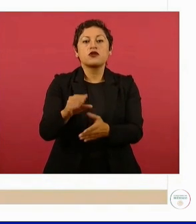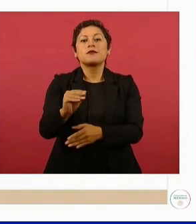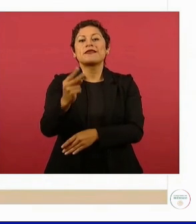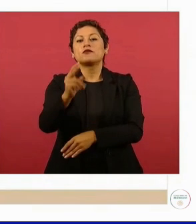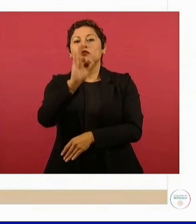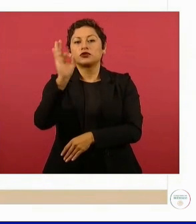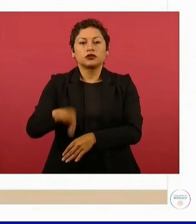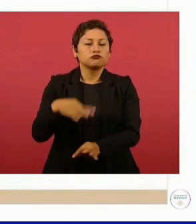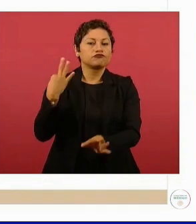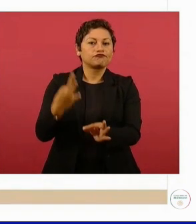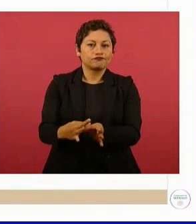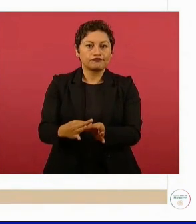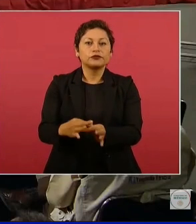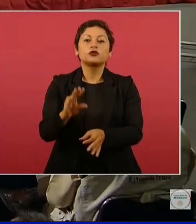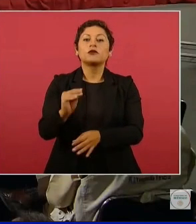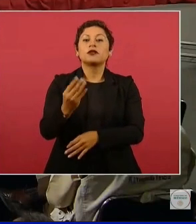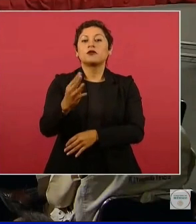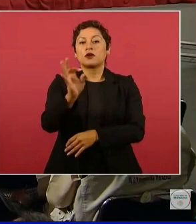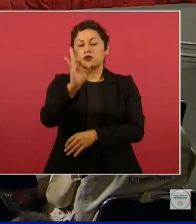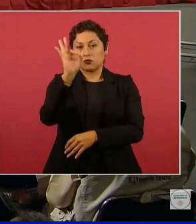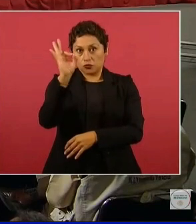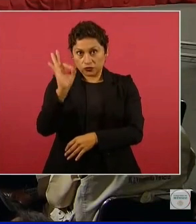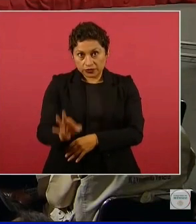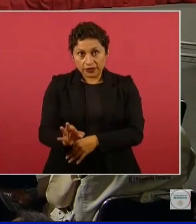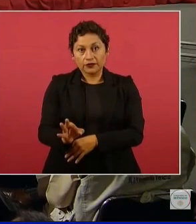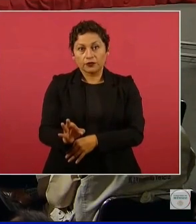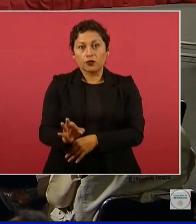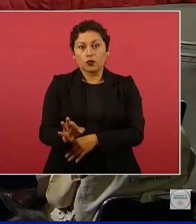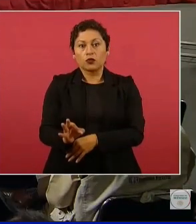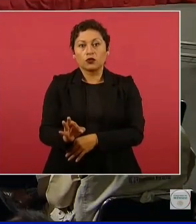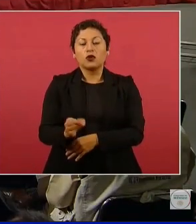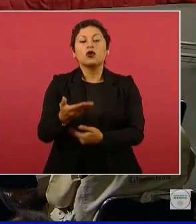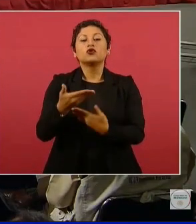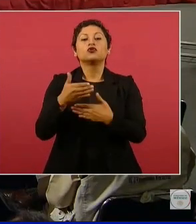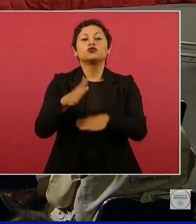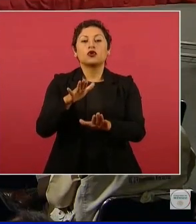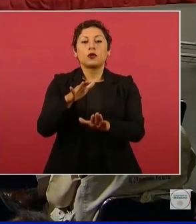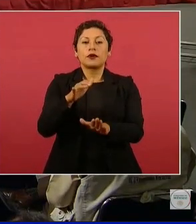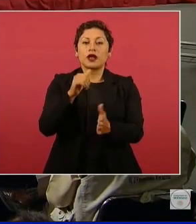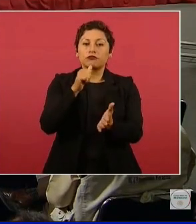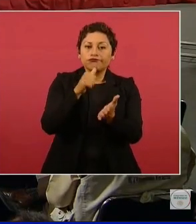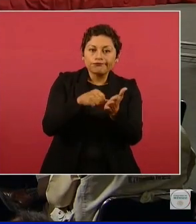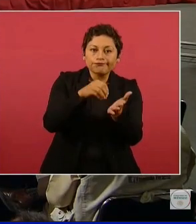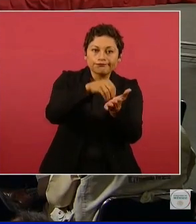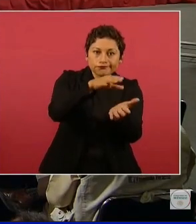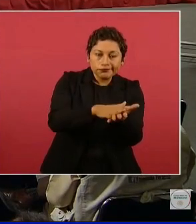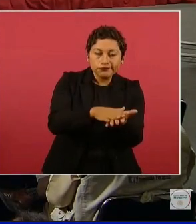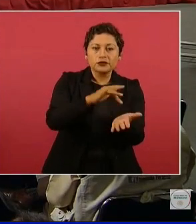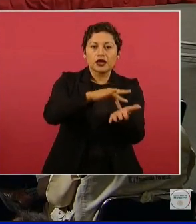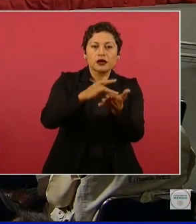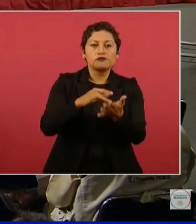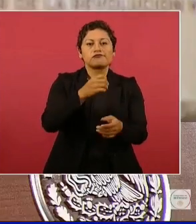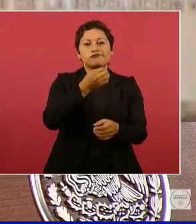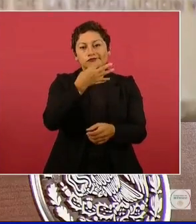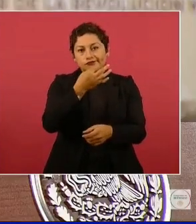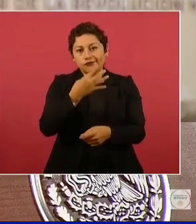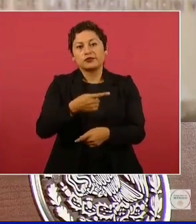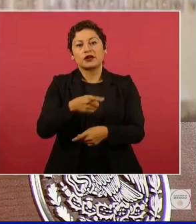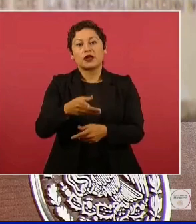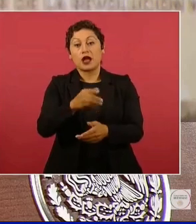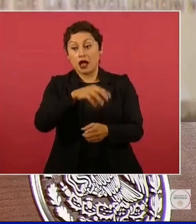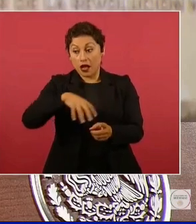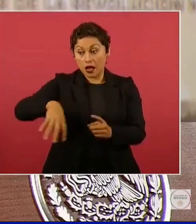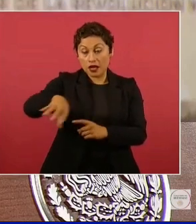y 94 por ciento en el cumplimiento de recetas. Además, el 100 por ciento de los hospitales ya tienen